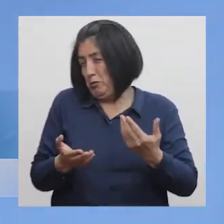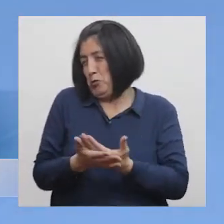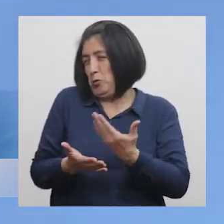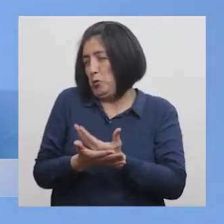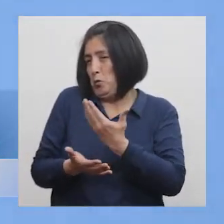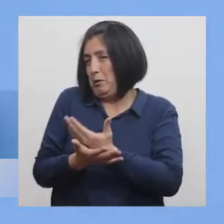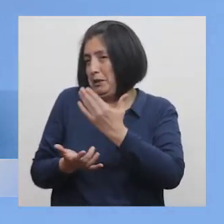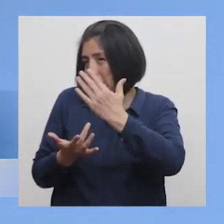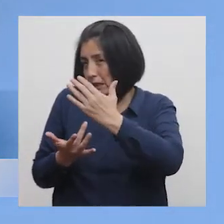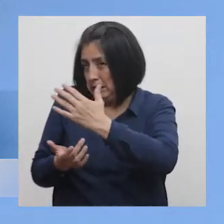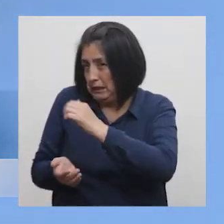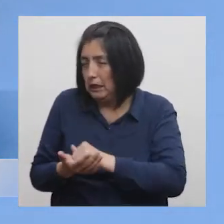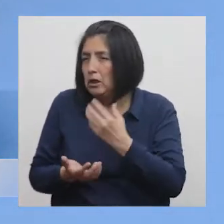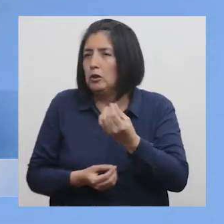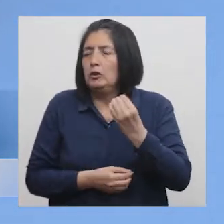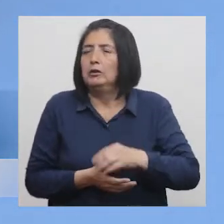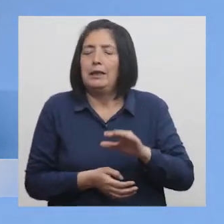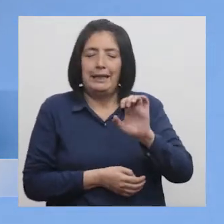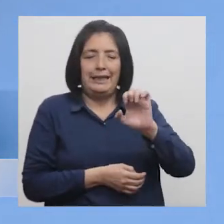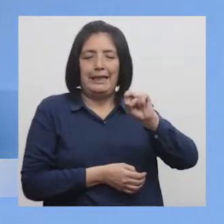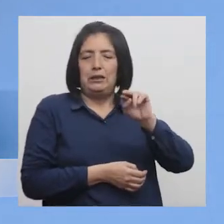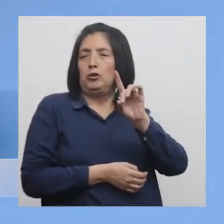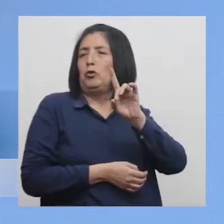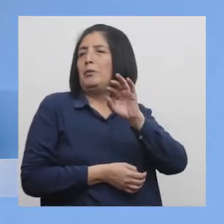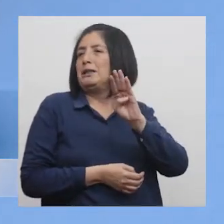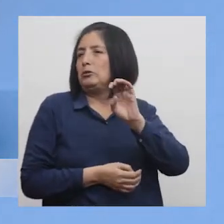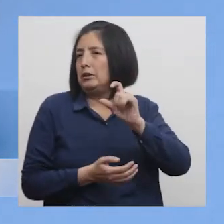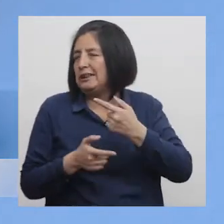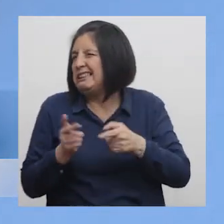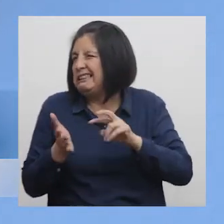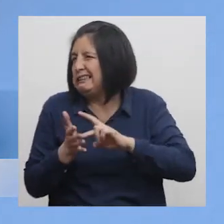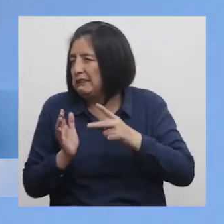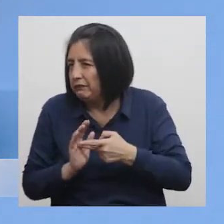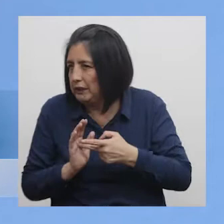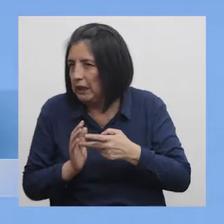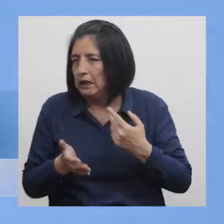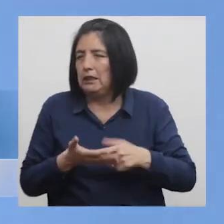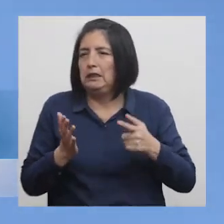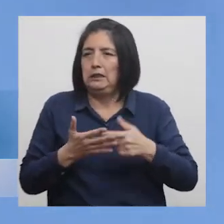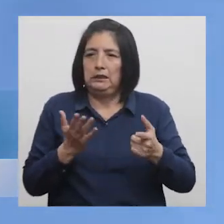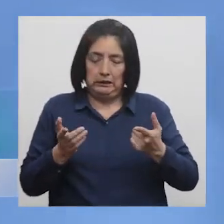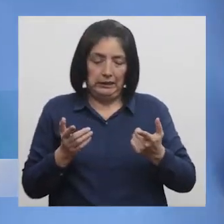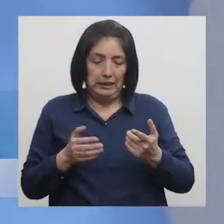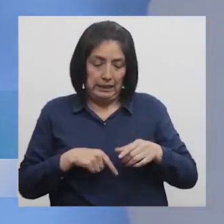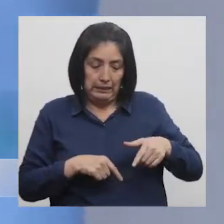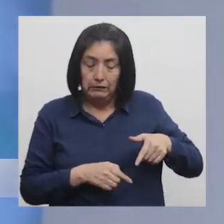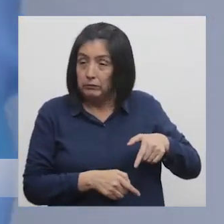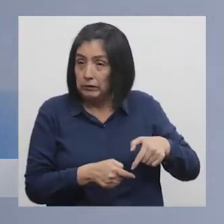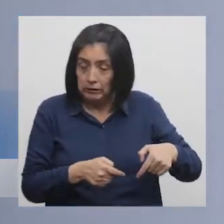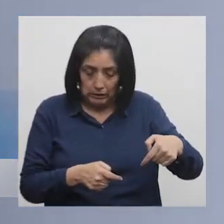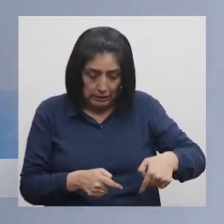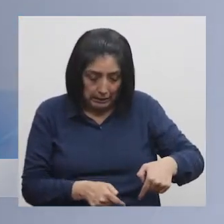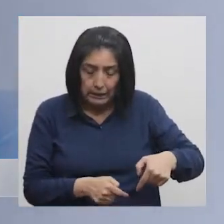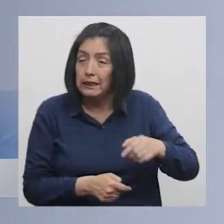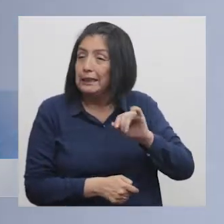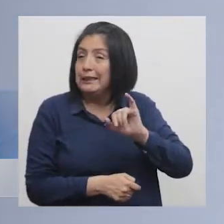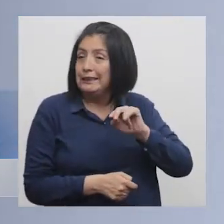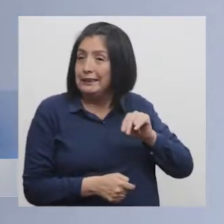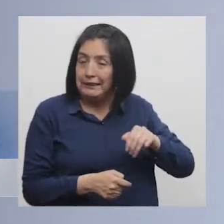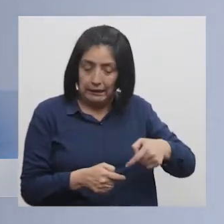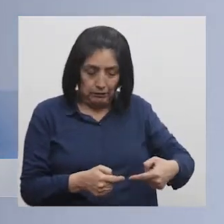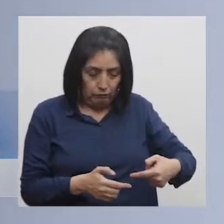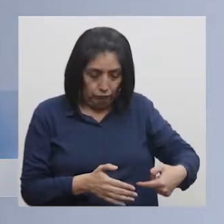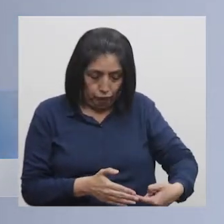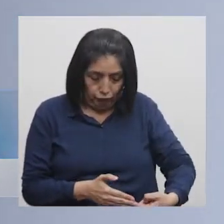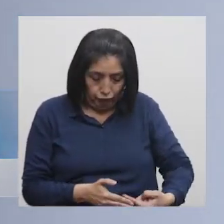Es el tratamiento endovascular Que consiste en ingresar La arteria femoral Que se encuentra en la ingle Y a partir